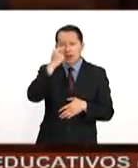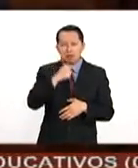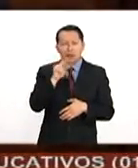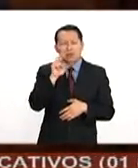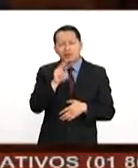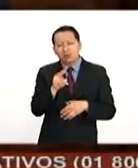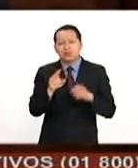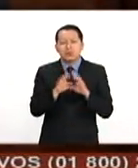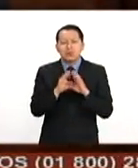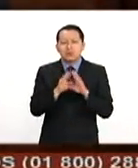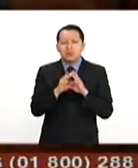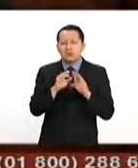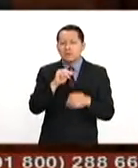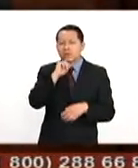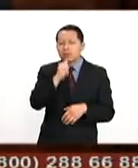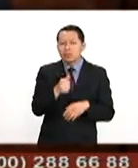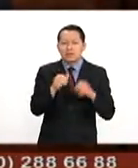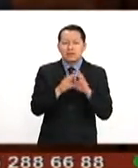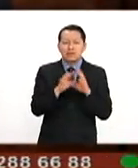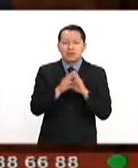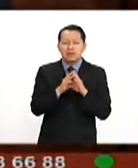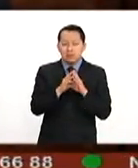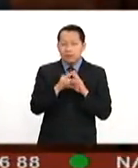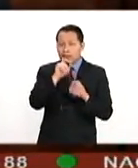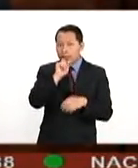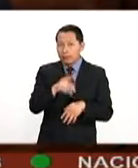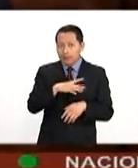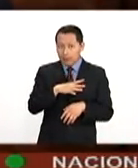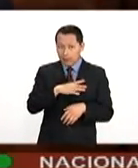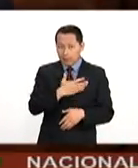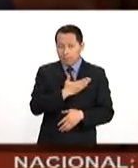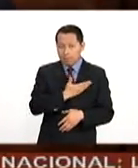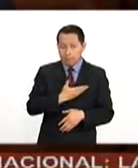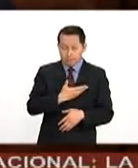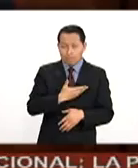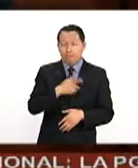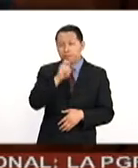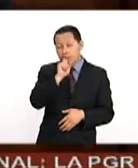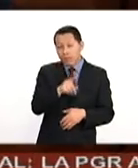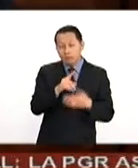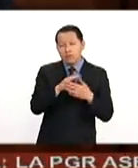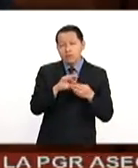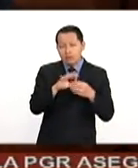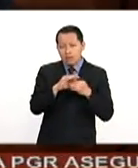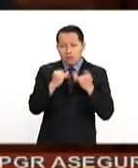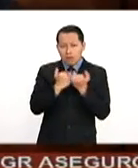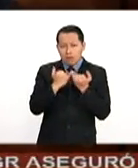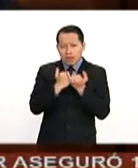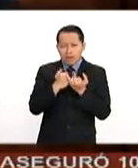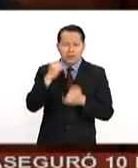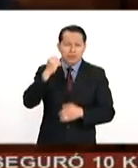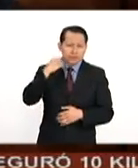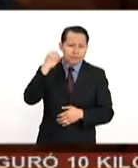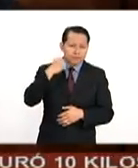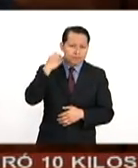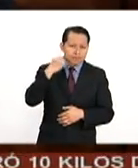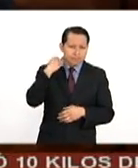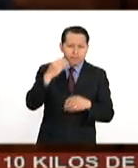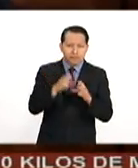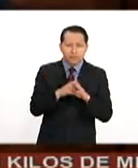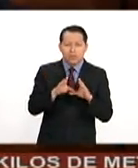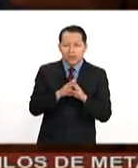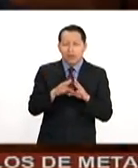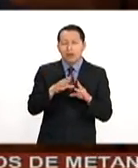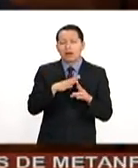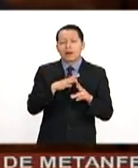prácticamente nada en ese sentido, el presidente también parecía mantenerse alejado en el discurso de aquellos